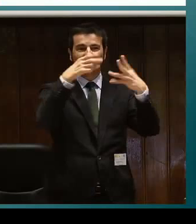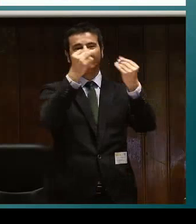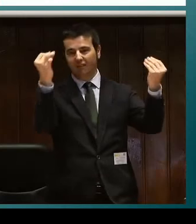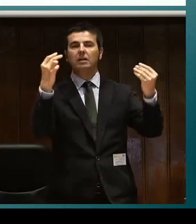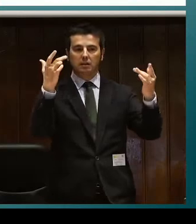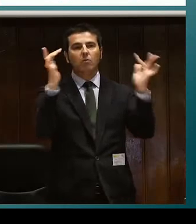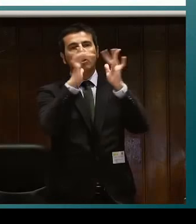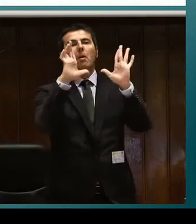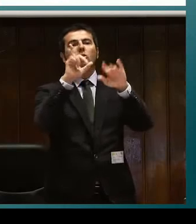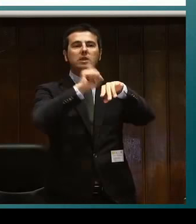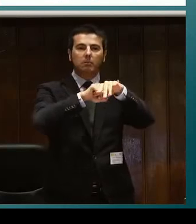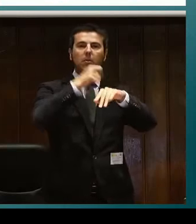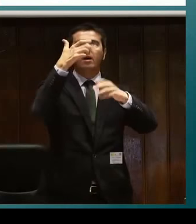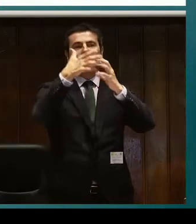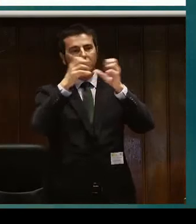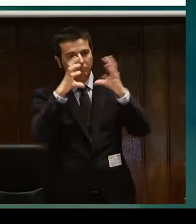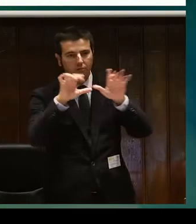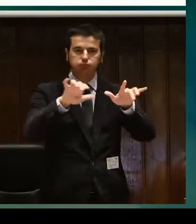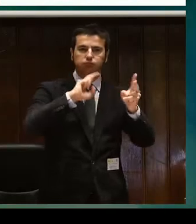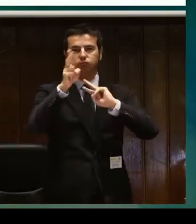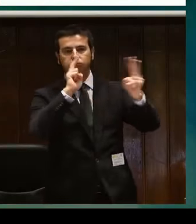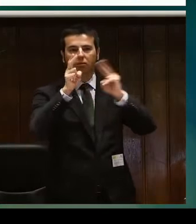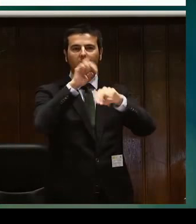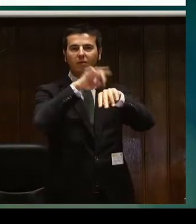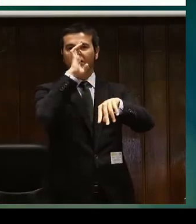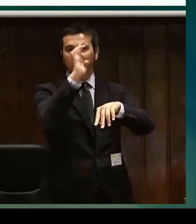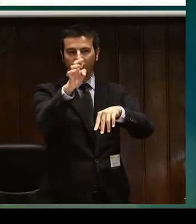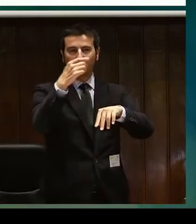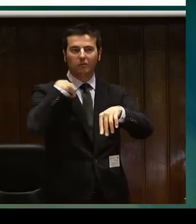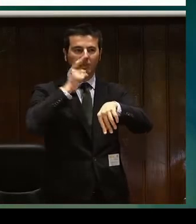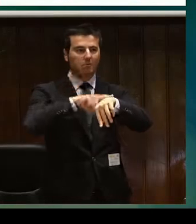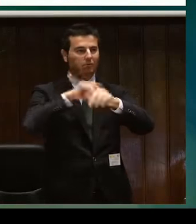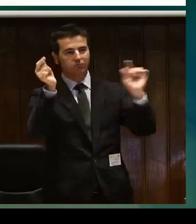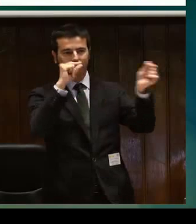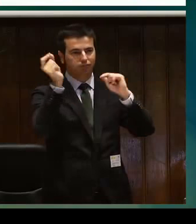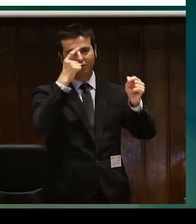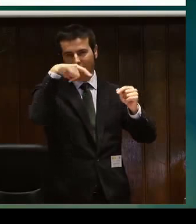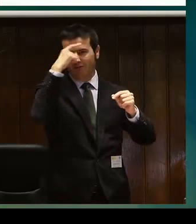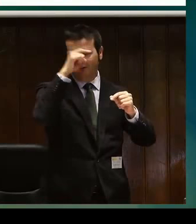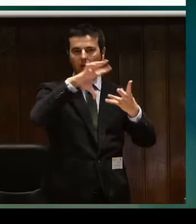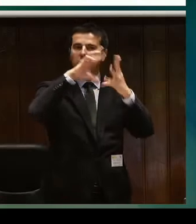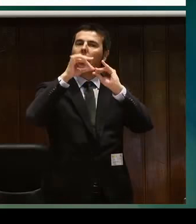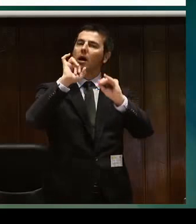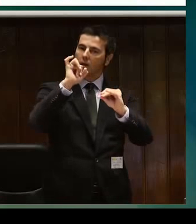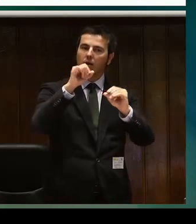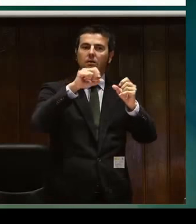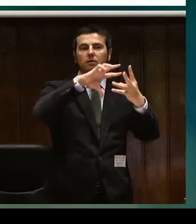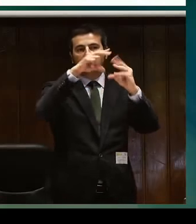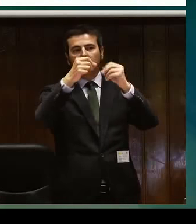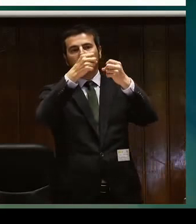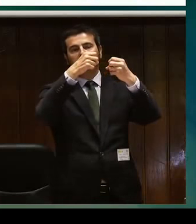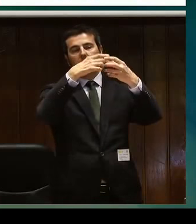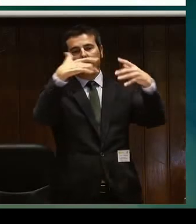Todos conocéis el chat y muchos lo utilizamos y es bastante más rápido, es en tiempo